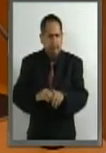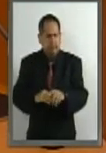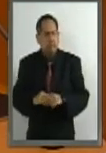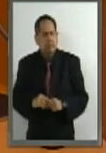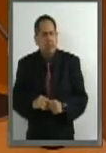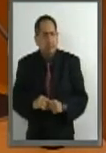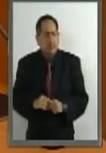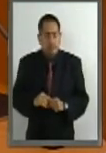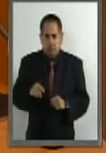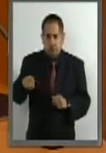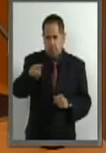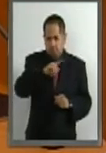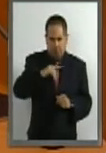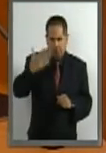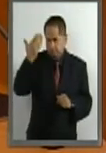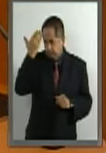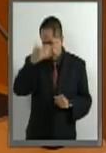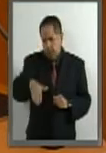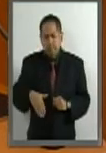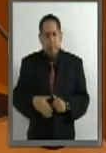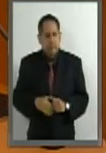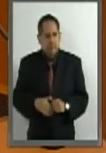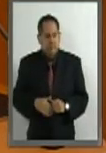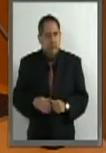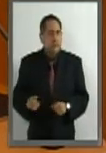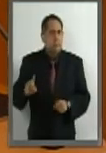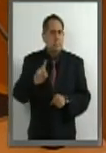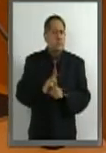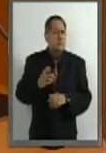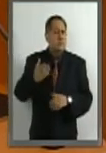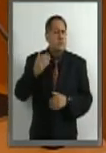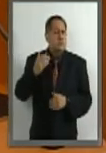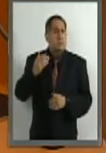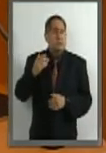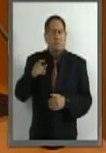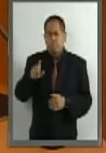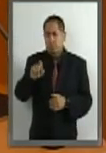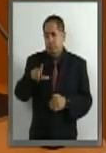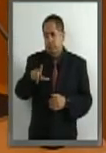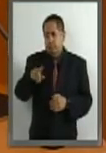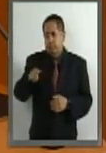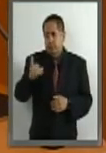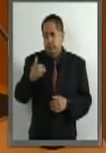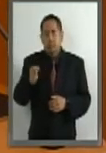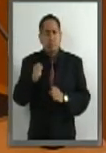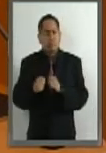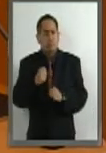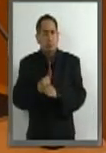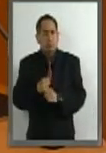Como ustedes saben, el día 27 de mayo de 2016